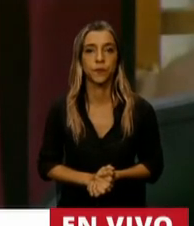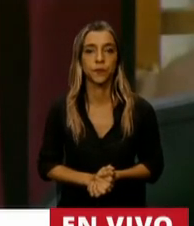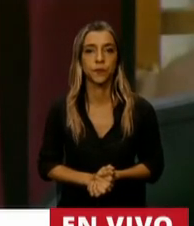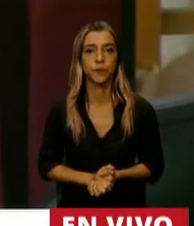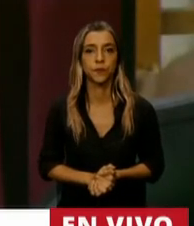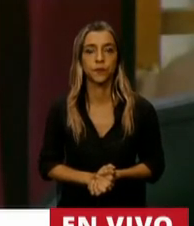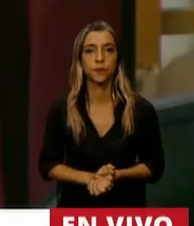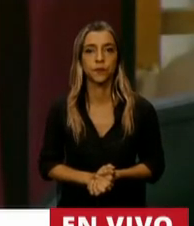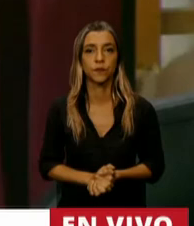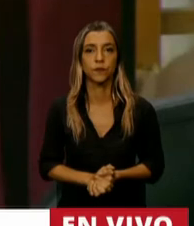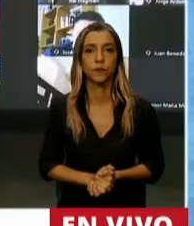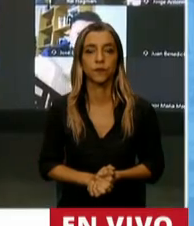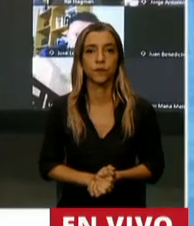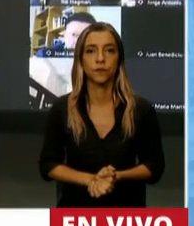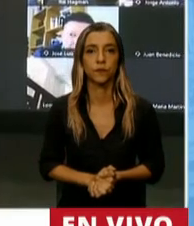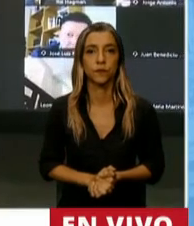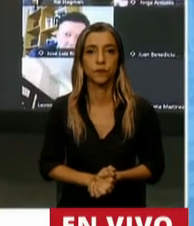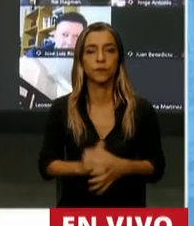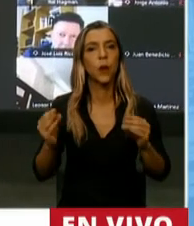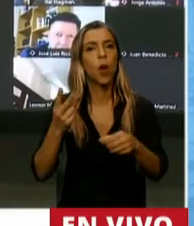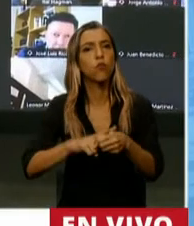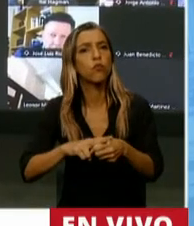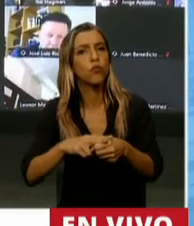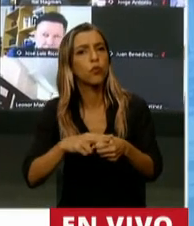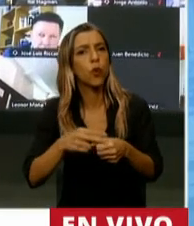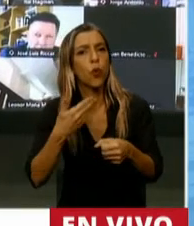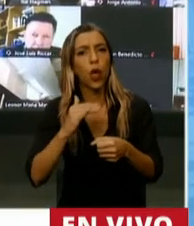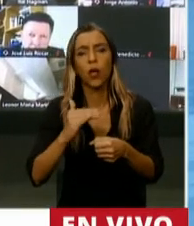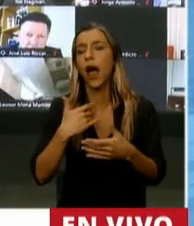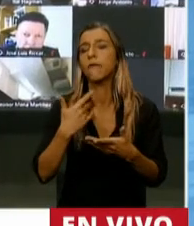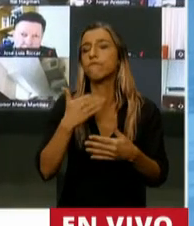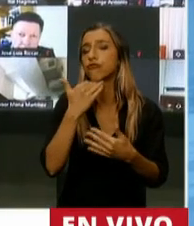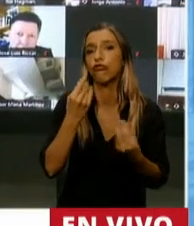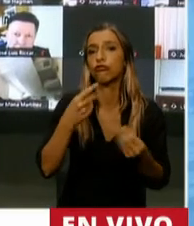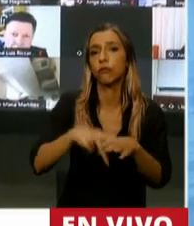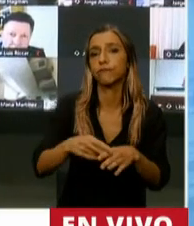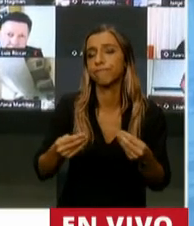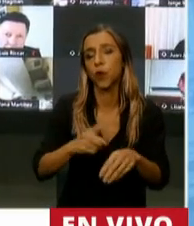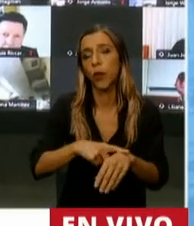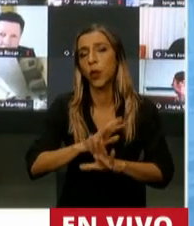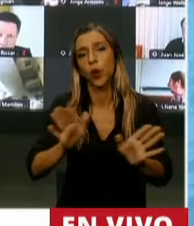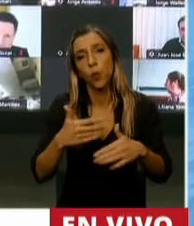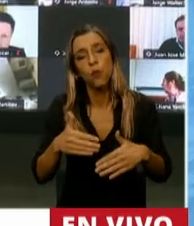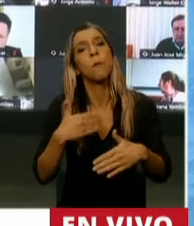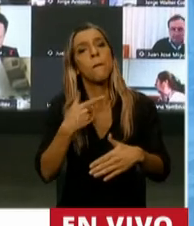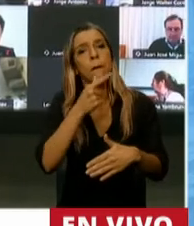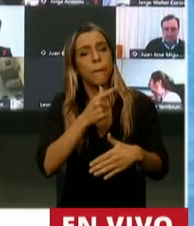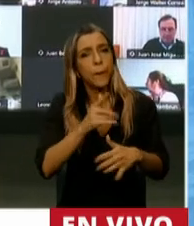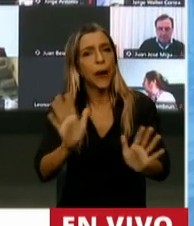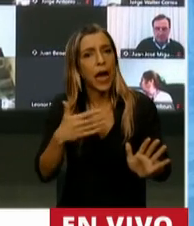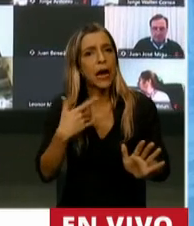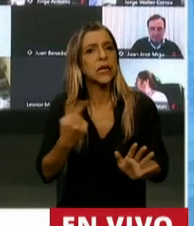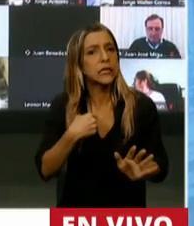Se volvió a mutear. No sé dónde me quedé, pero bueno. Digo, creo haber encontrado la inconsistencia en el